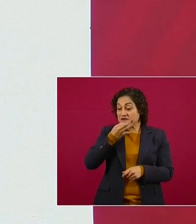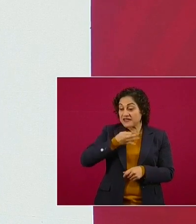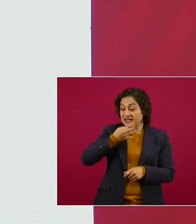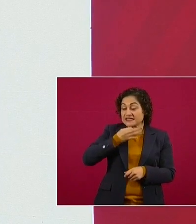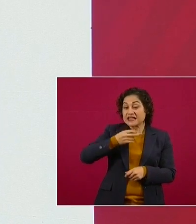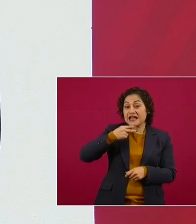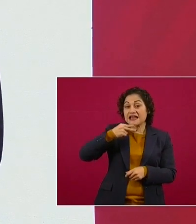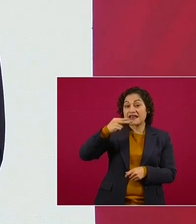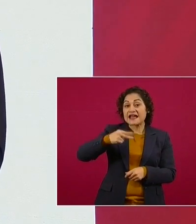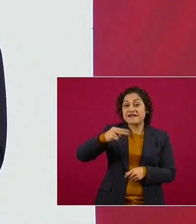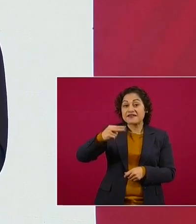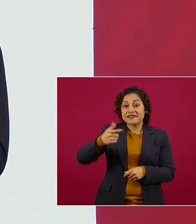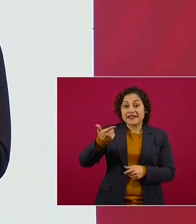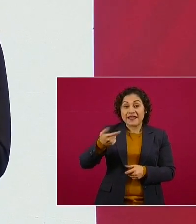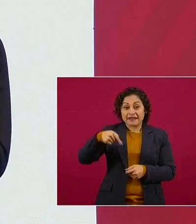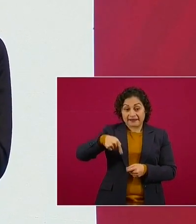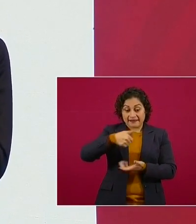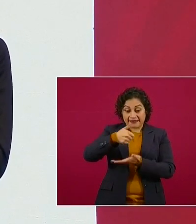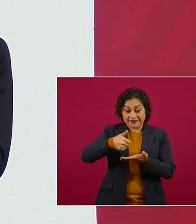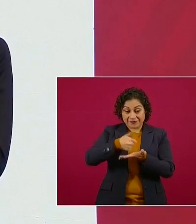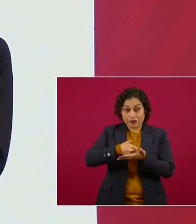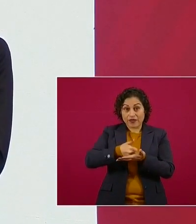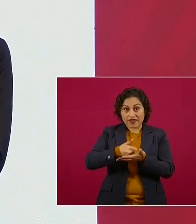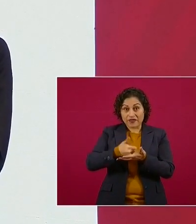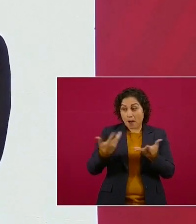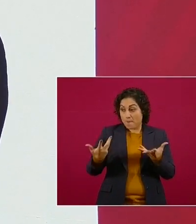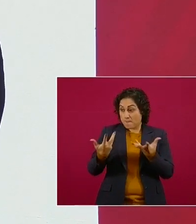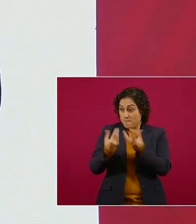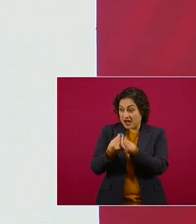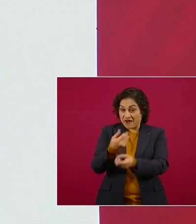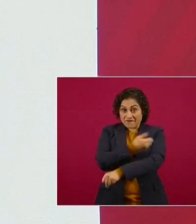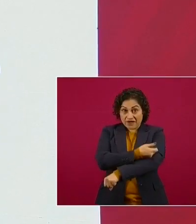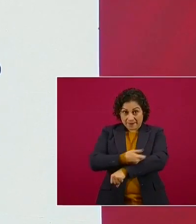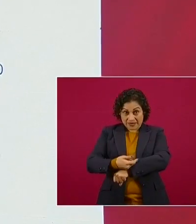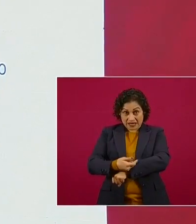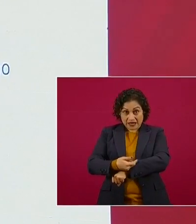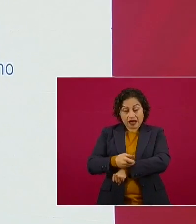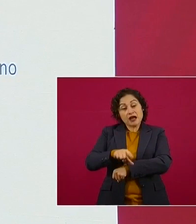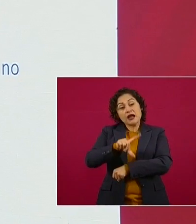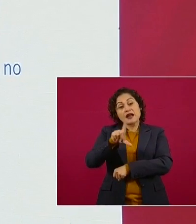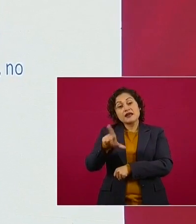en la ciudad en familia y ya el 25,